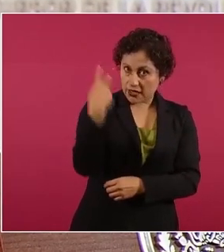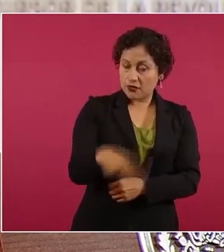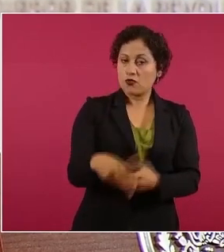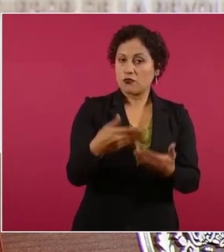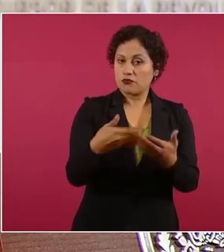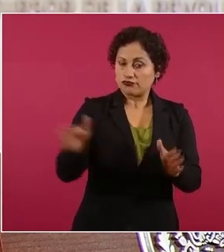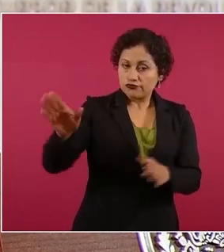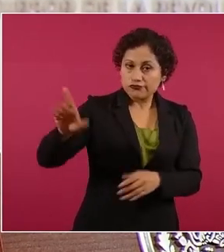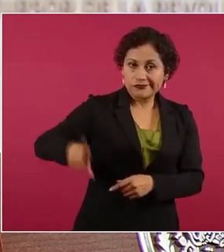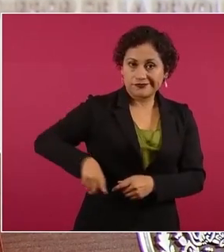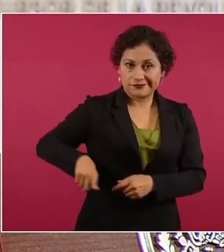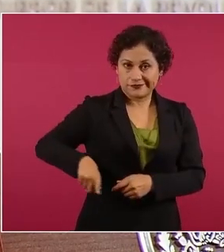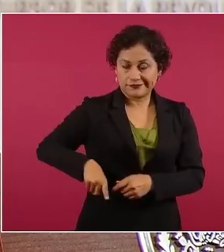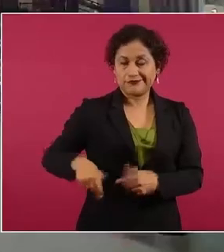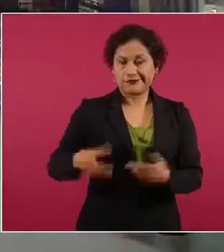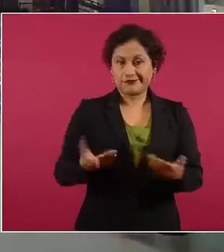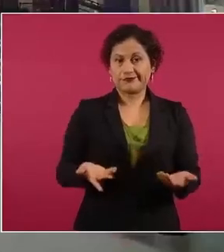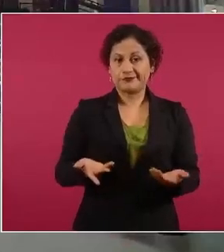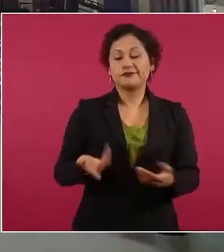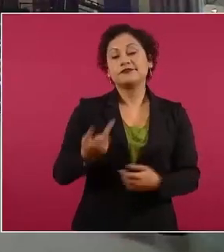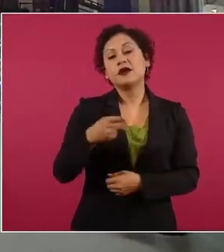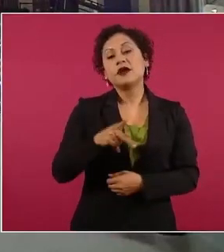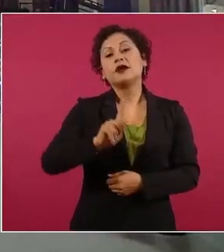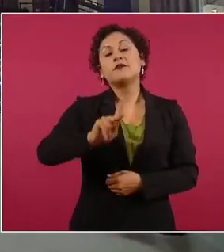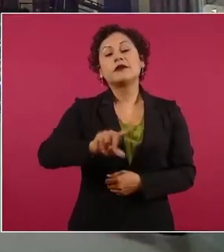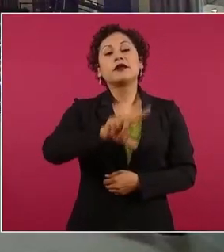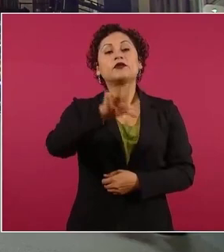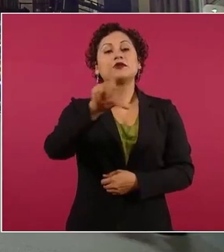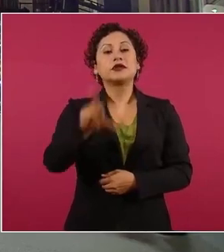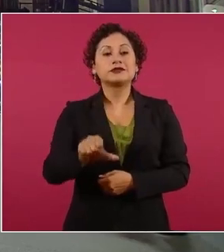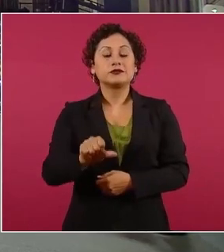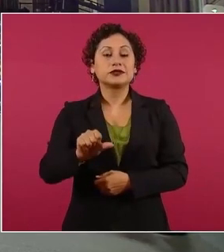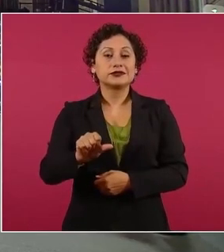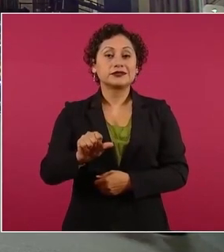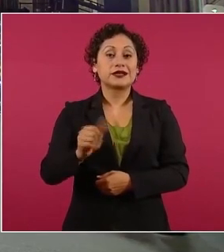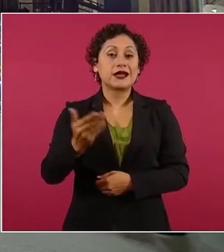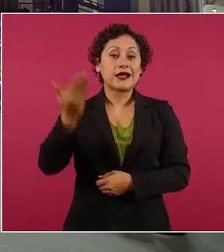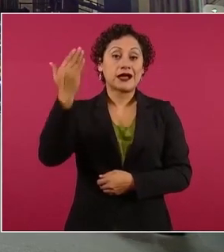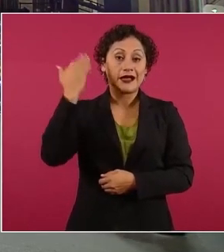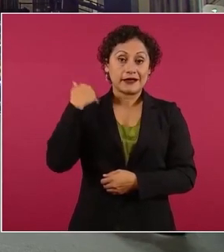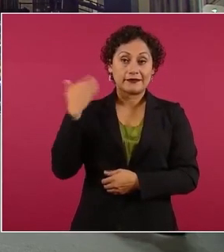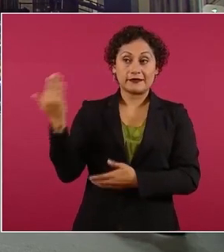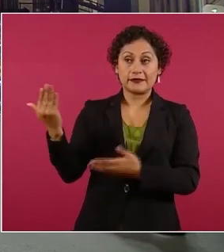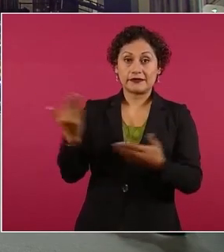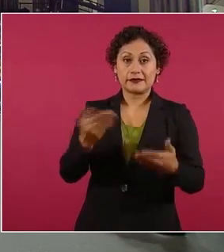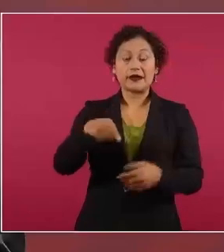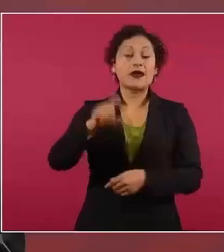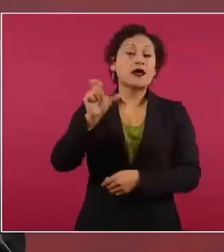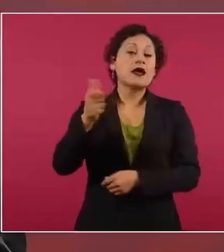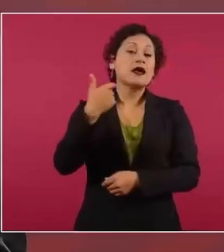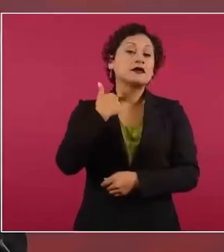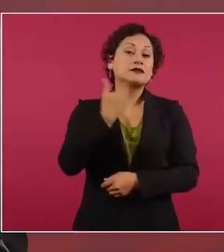sin embargo cuando llega Fox como